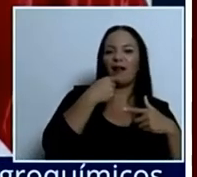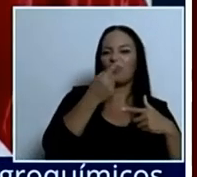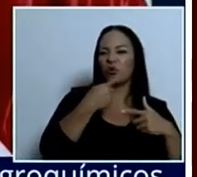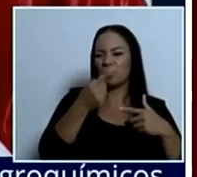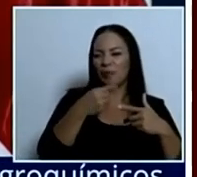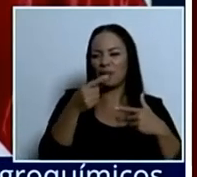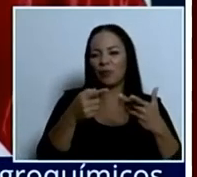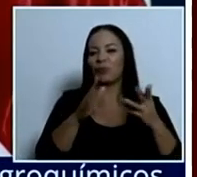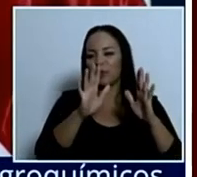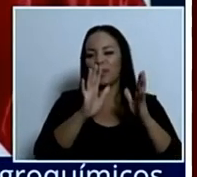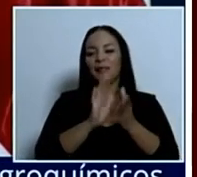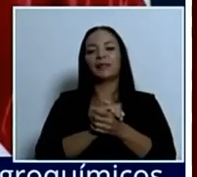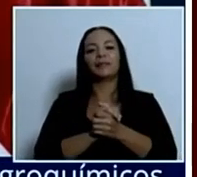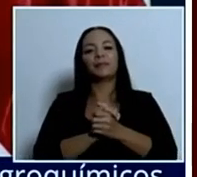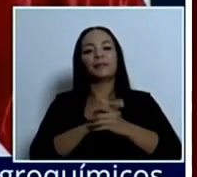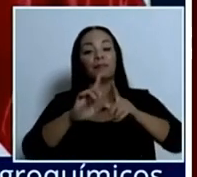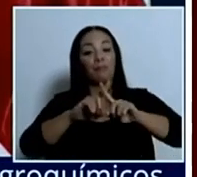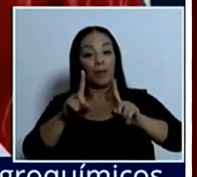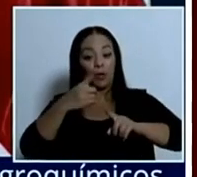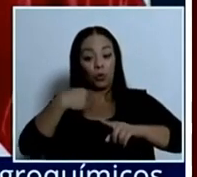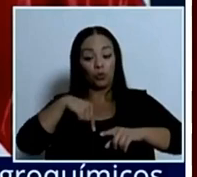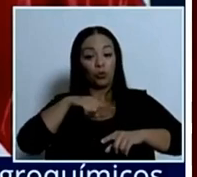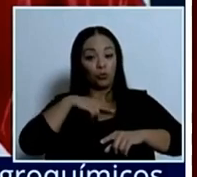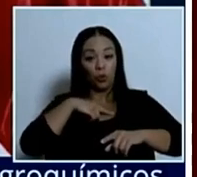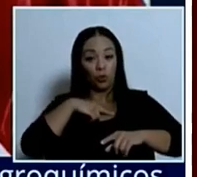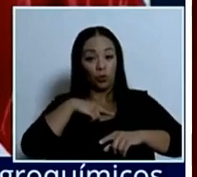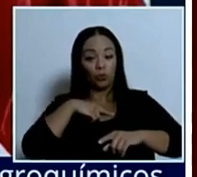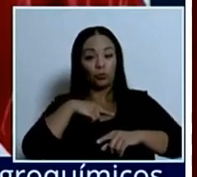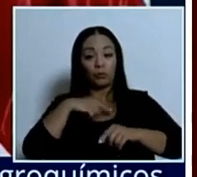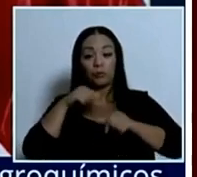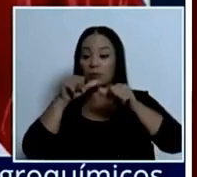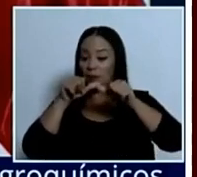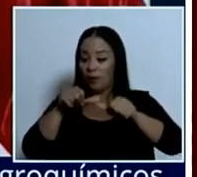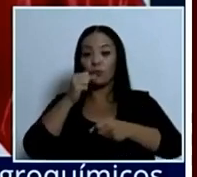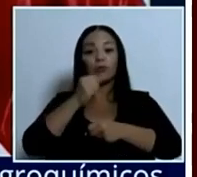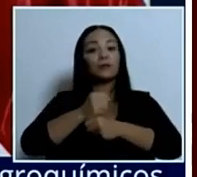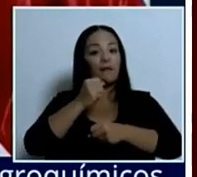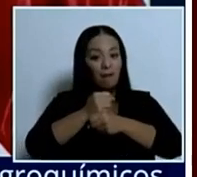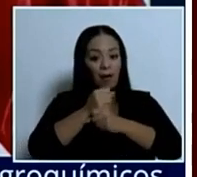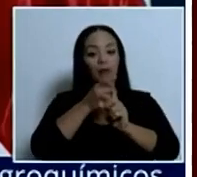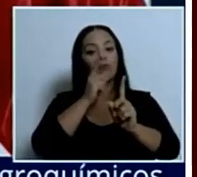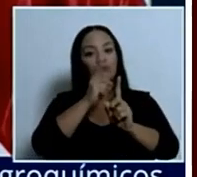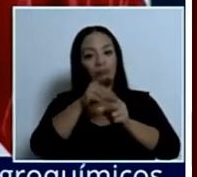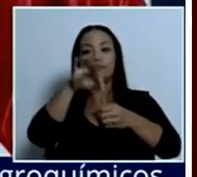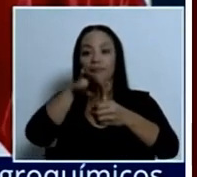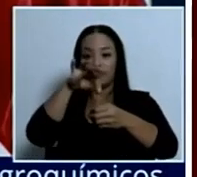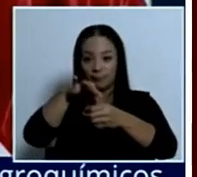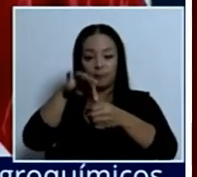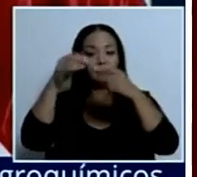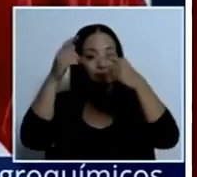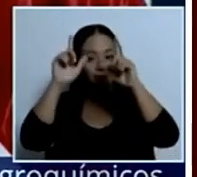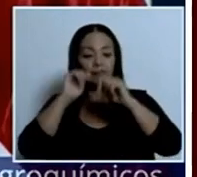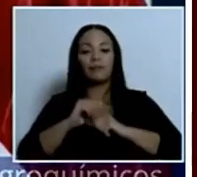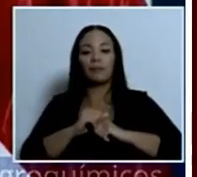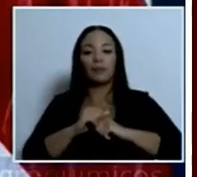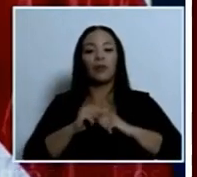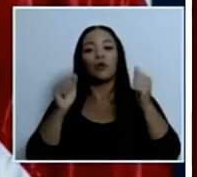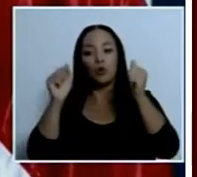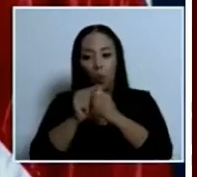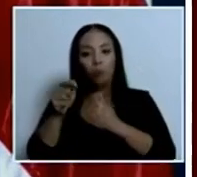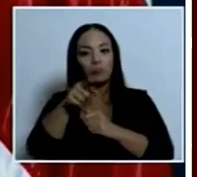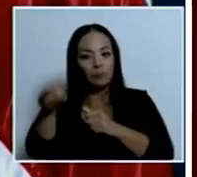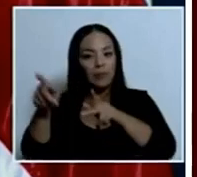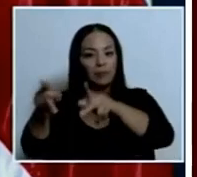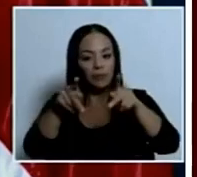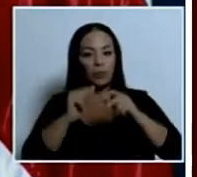Nosotros no habíamos dejado de trabajar para el agro y por el agro y con el agro. Anunciamos una